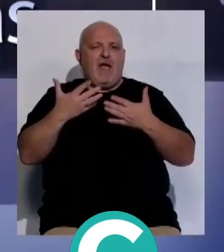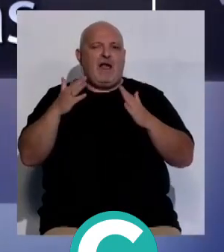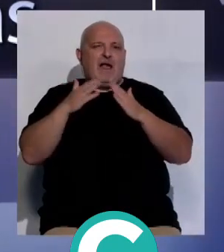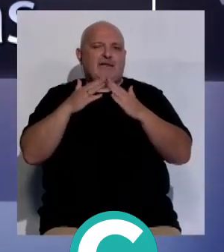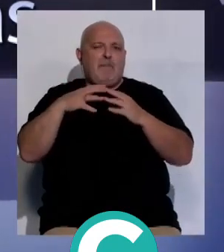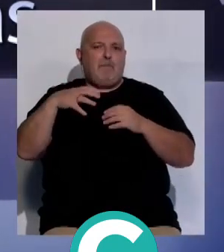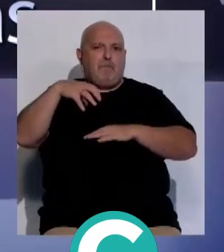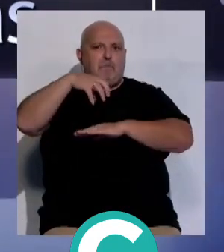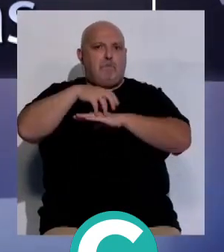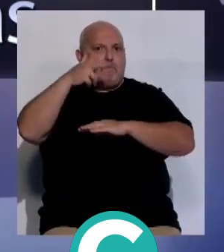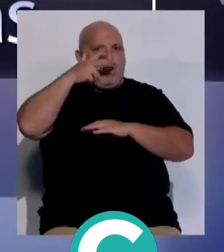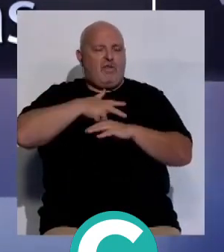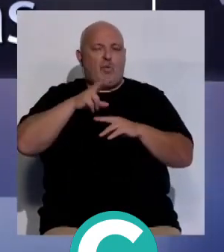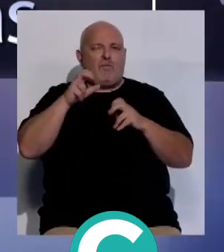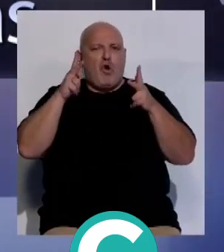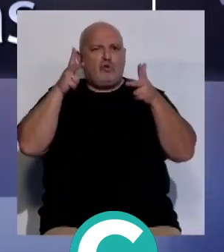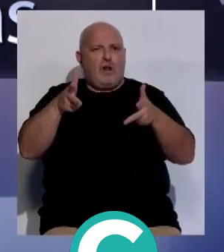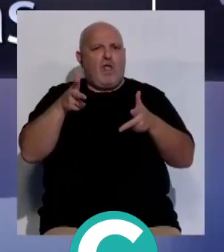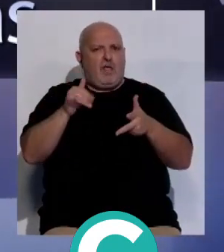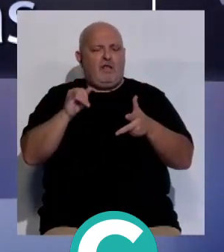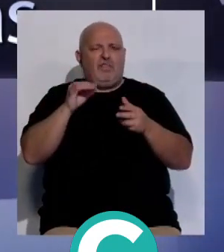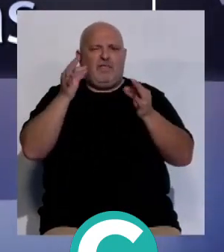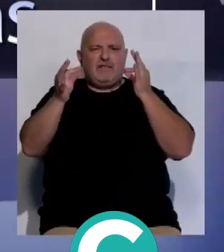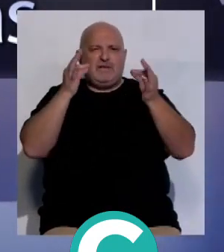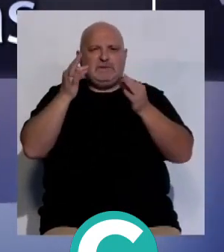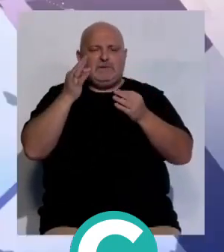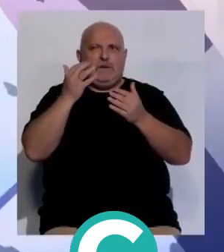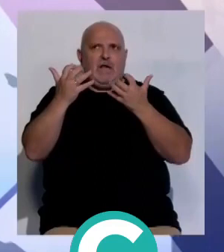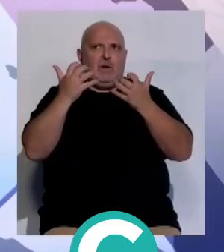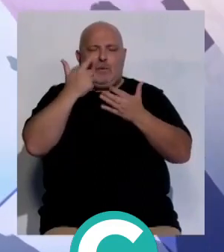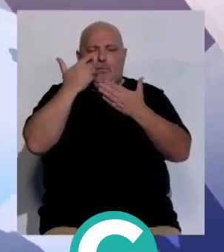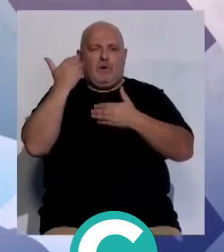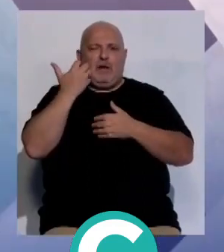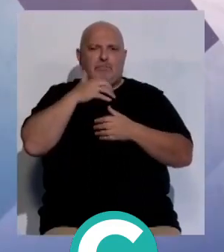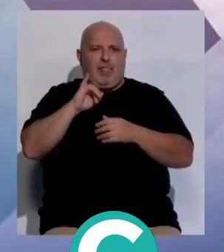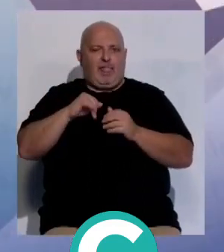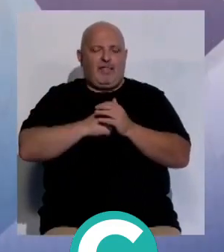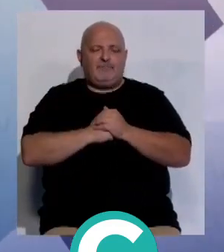Casa Palacio. El nuevo hotel conserva detalles de la arquitectura original.